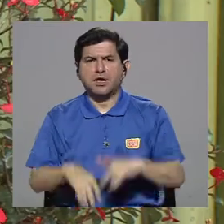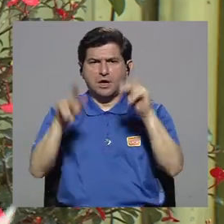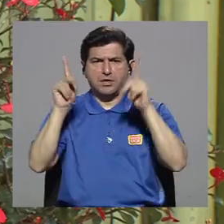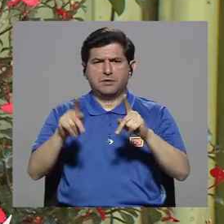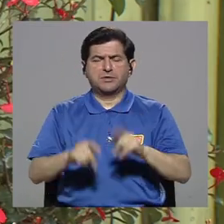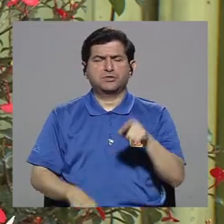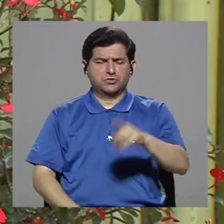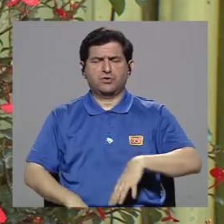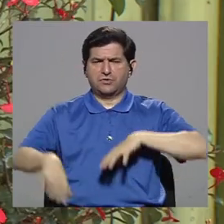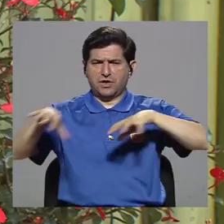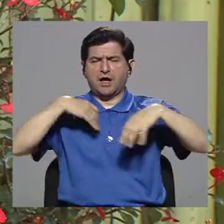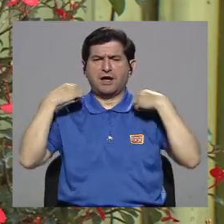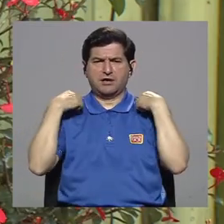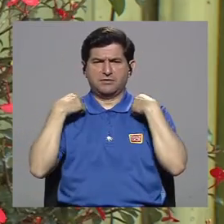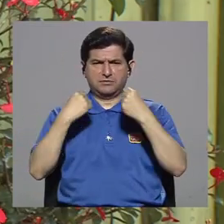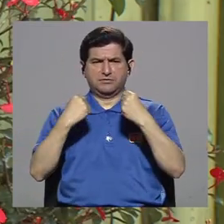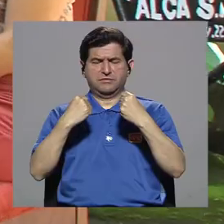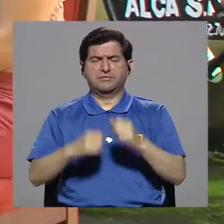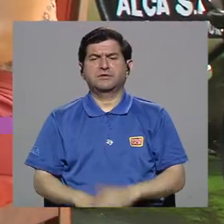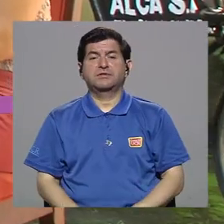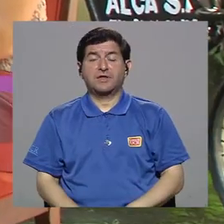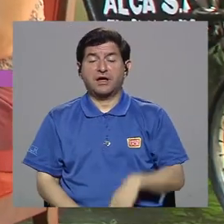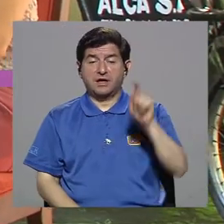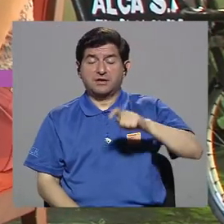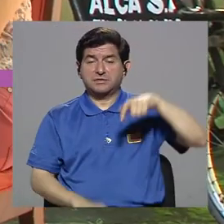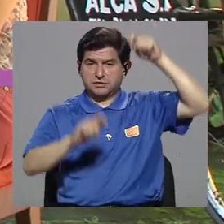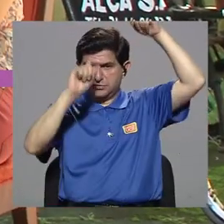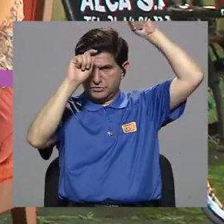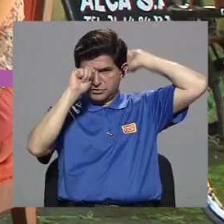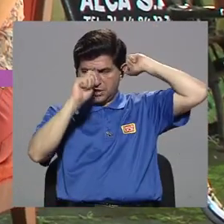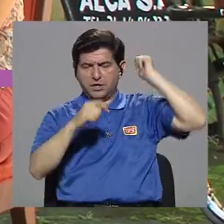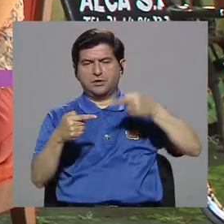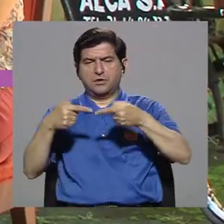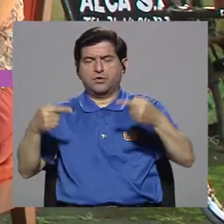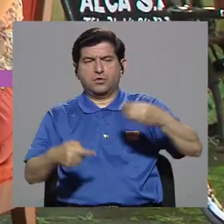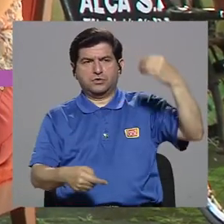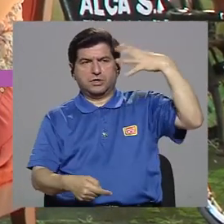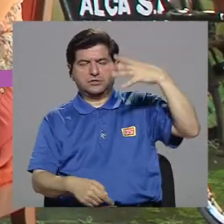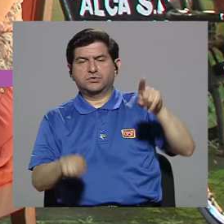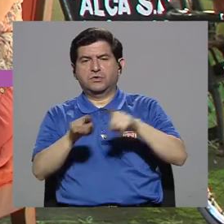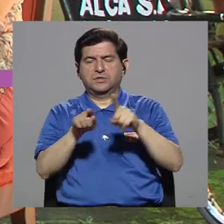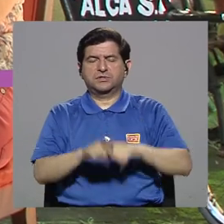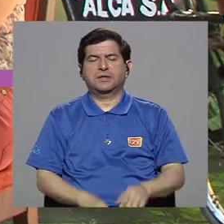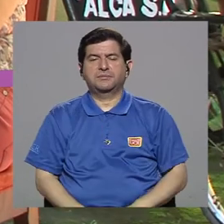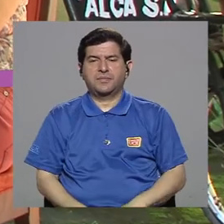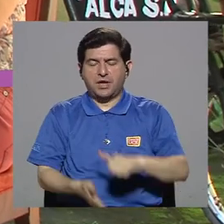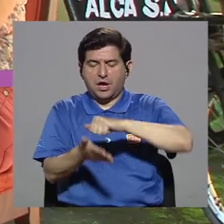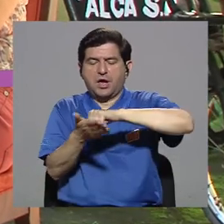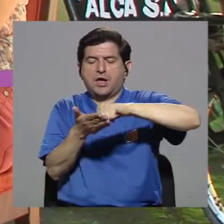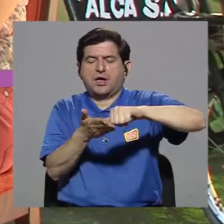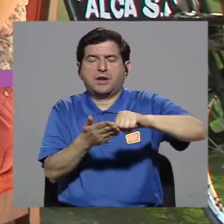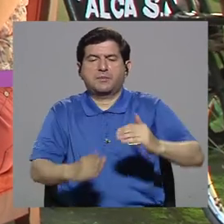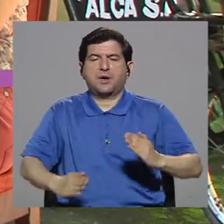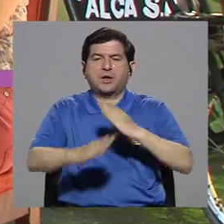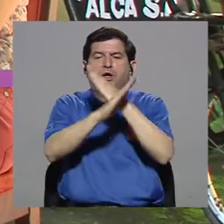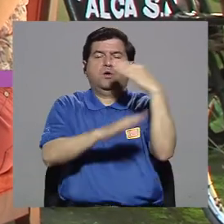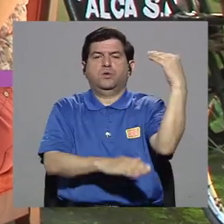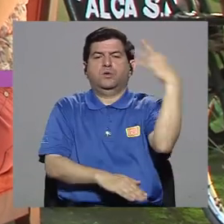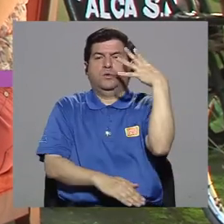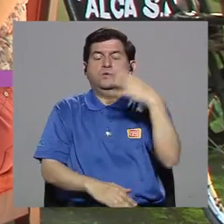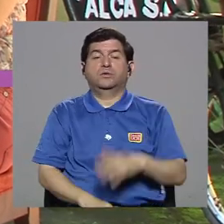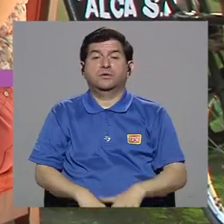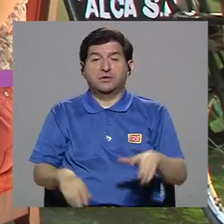la gente va y se ejercita, hay que ir con una gorrita para el sol, verdad, y con crema. Bloqueador. Y con bloqueador.